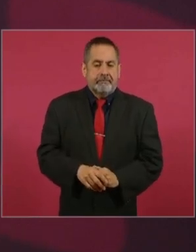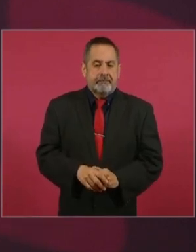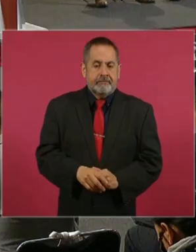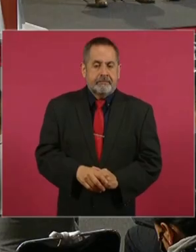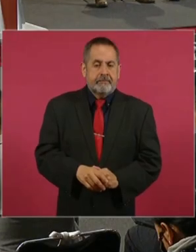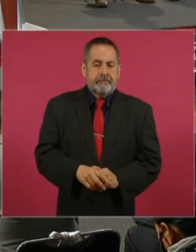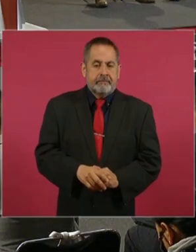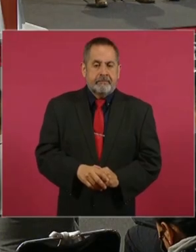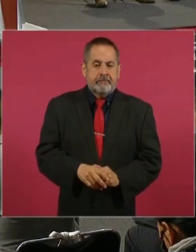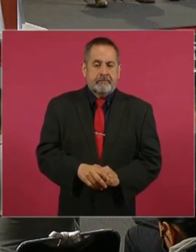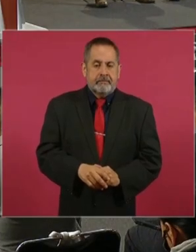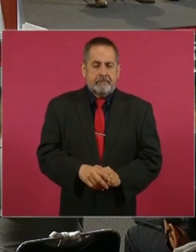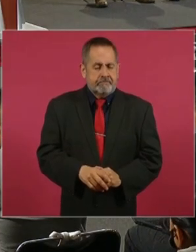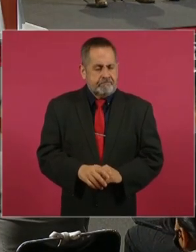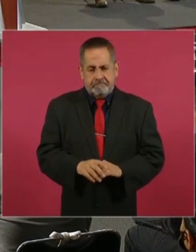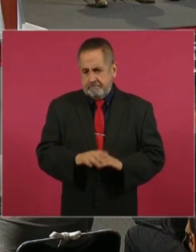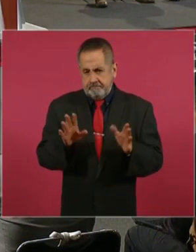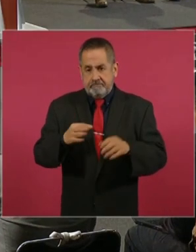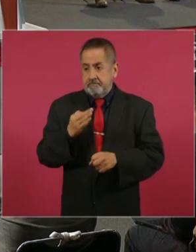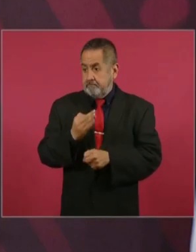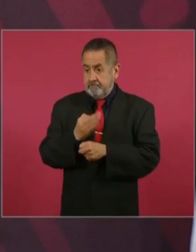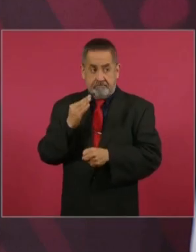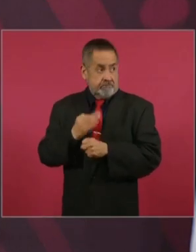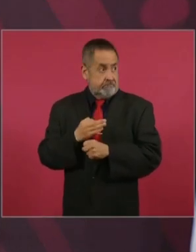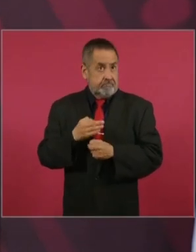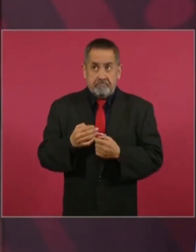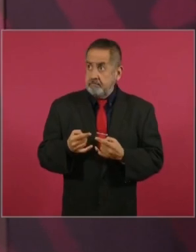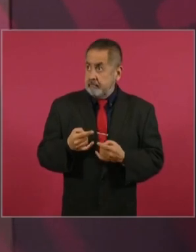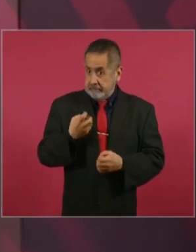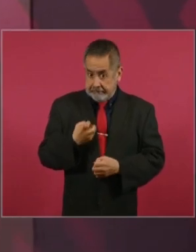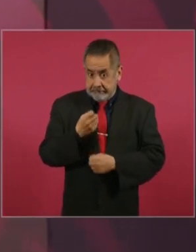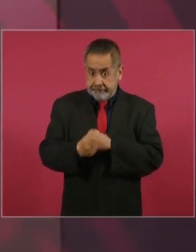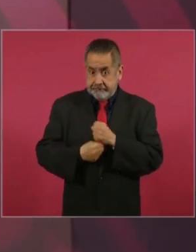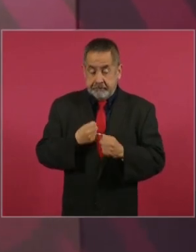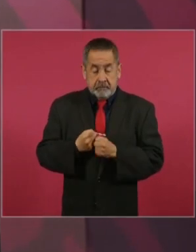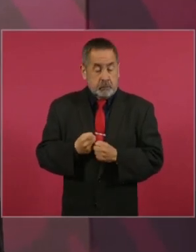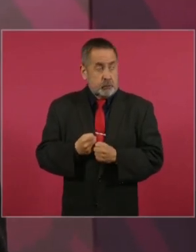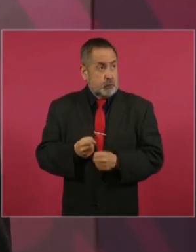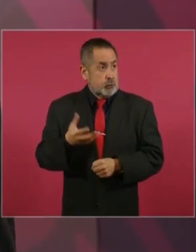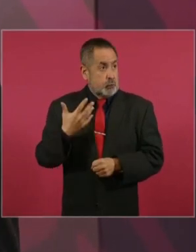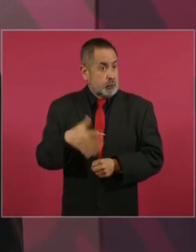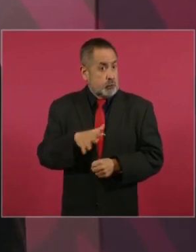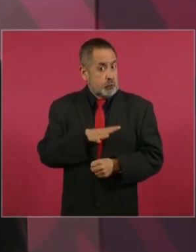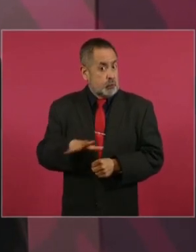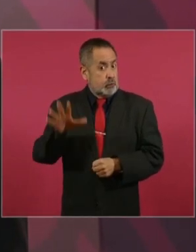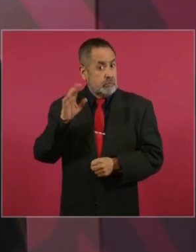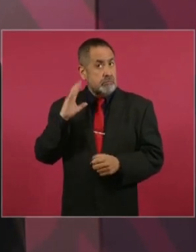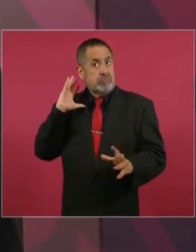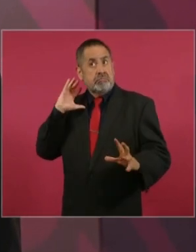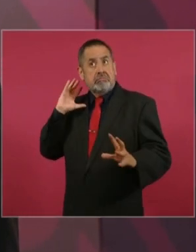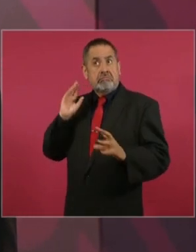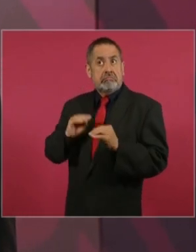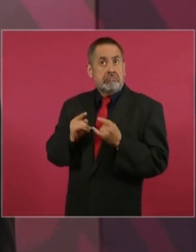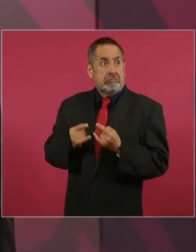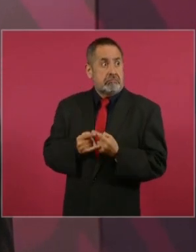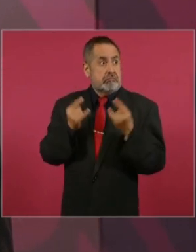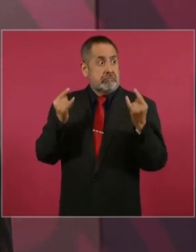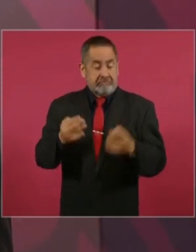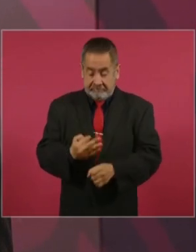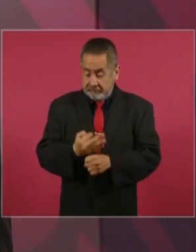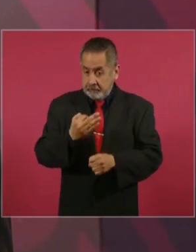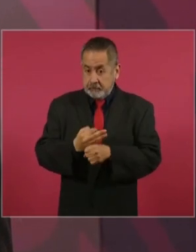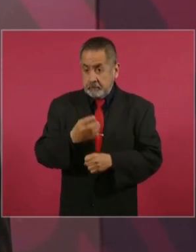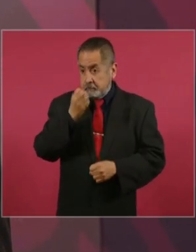Pero estamos viviendo un momento estelar en la historia de nuestro país, muy